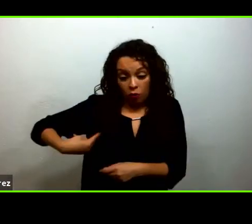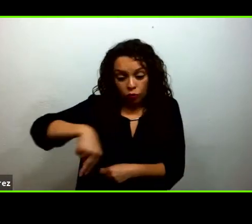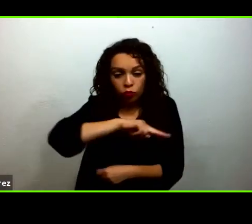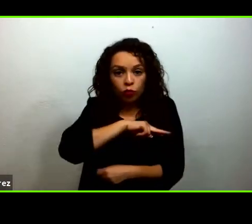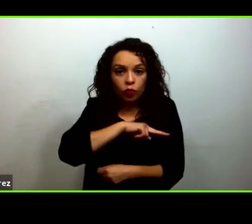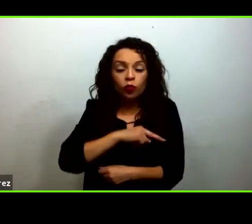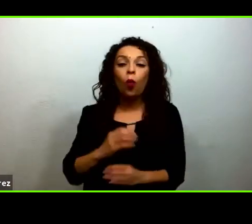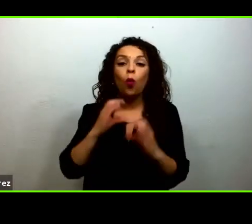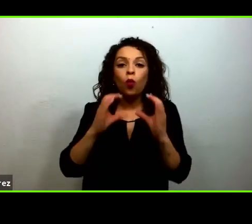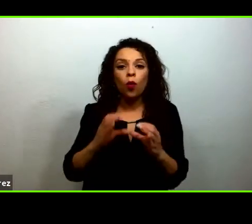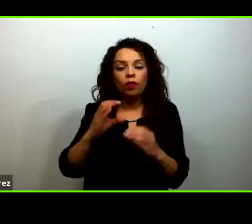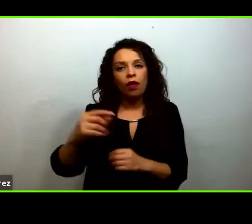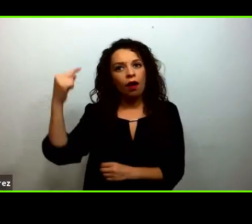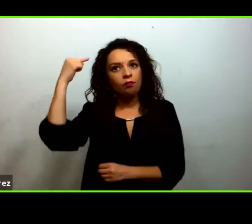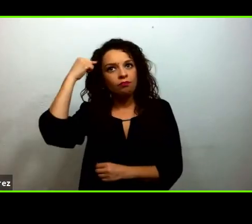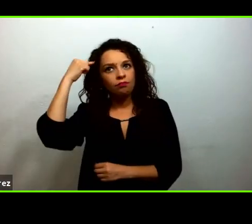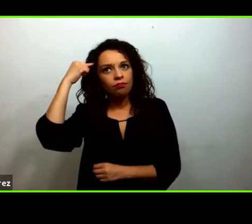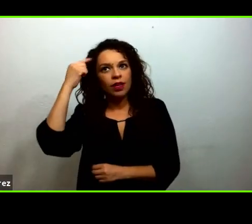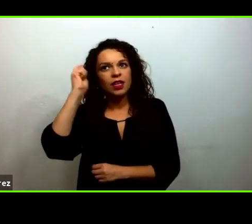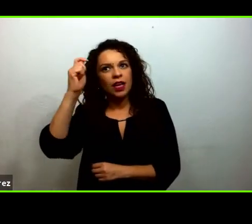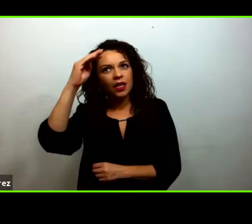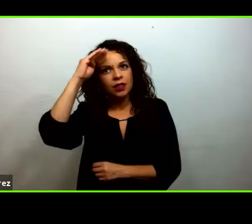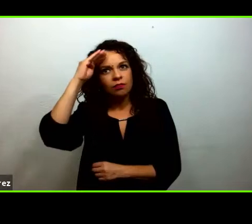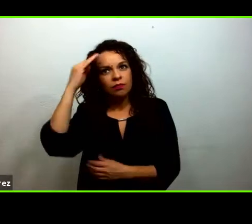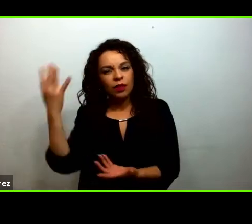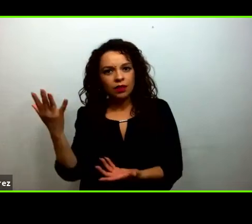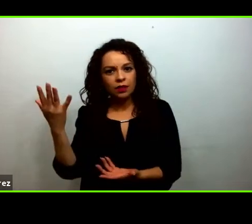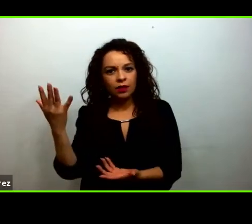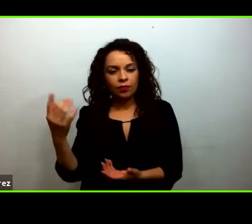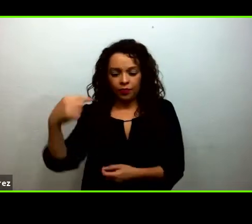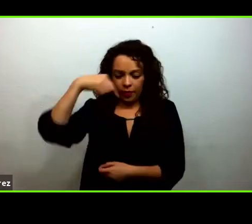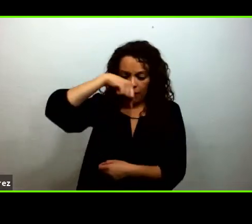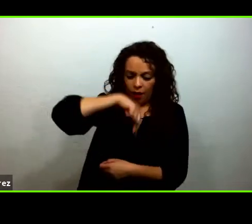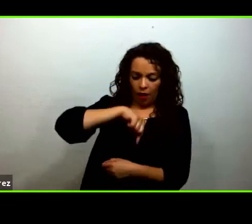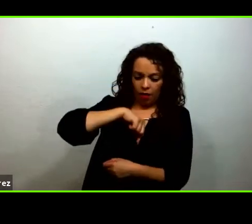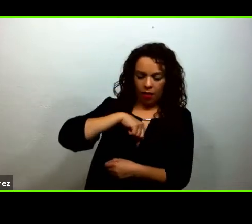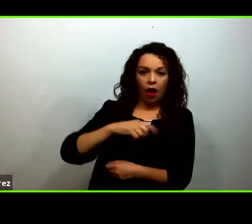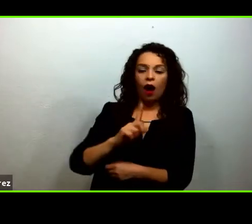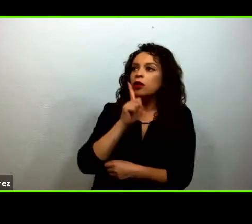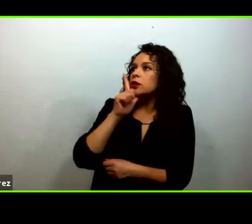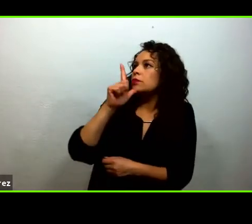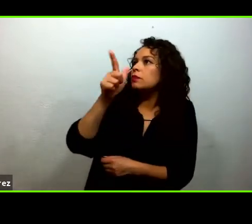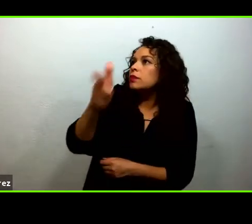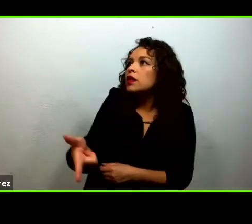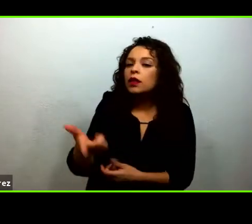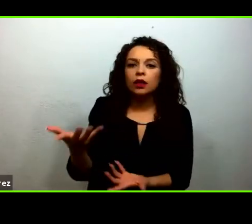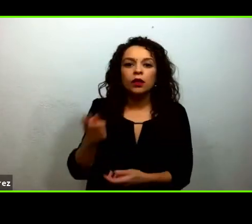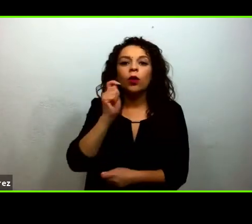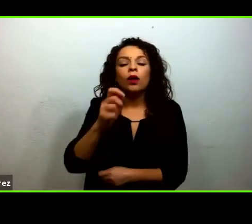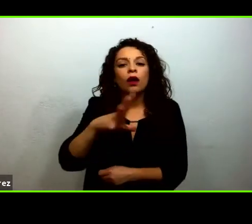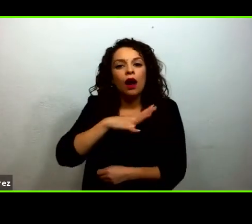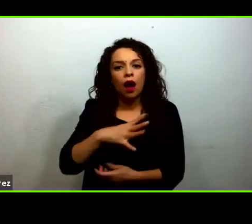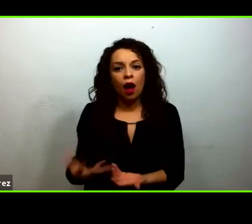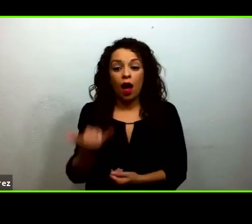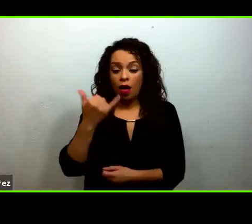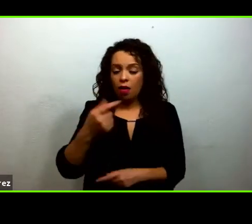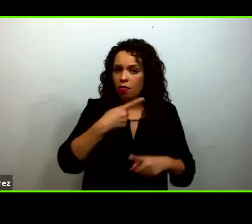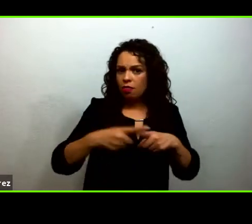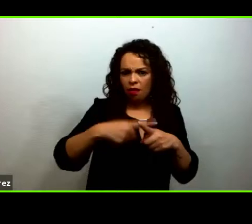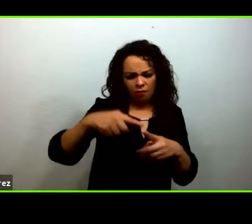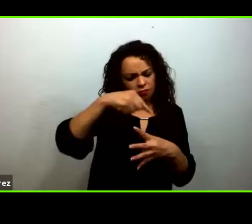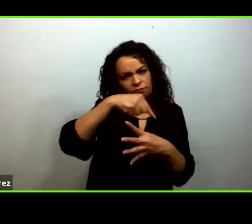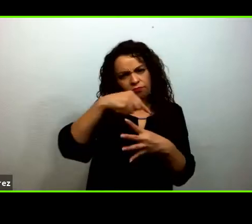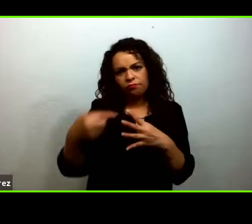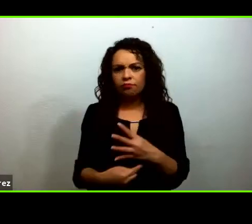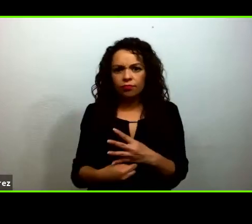espíritu, nuestro cuerpo. Pero también tenemos que cuidar de los otros y cuidar de los otros en distintos ámbitos, de los cercanos